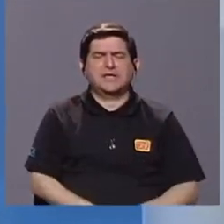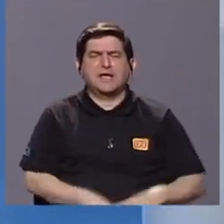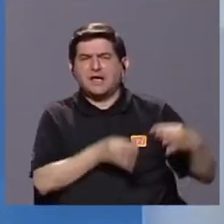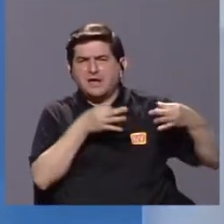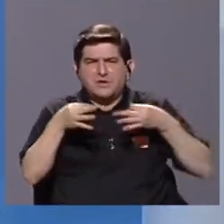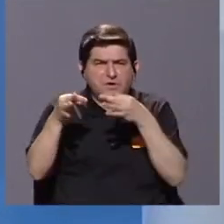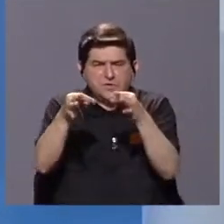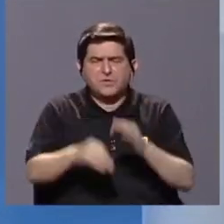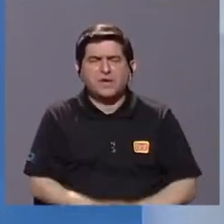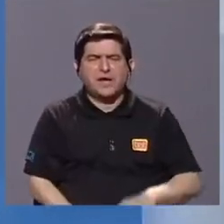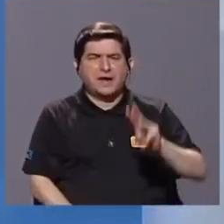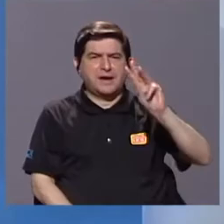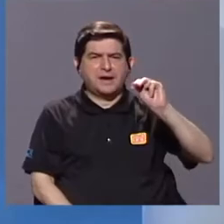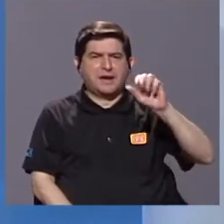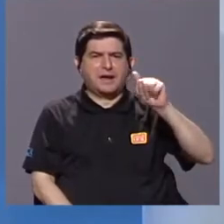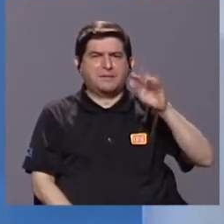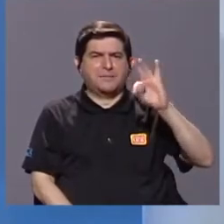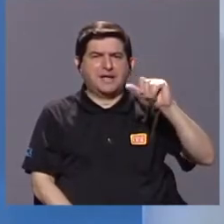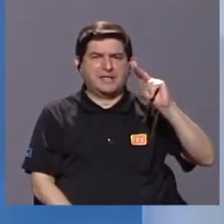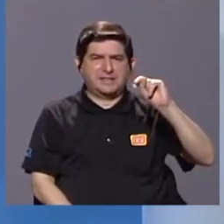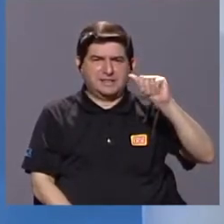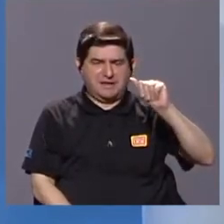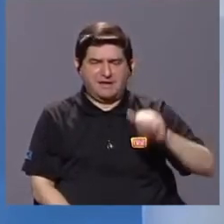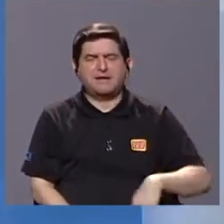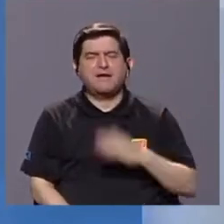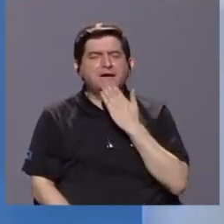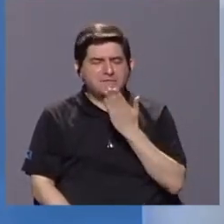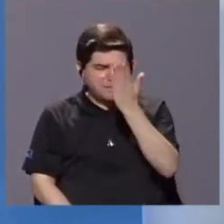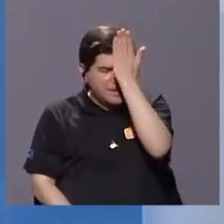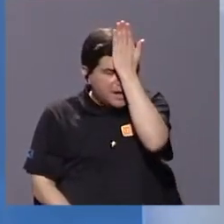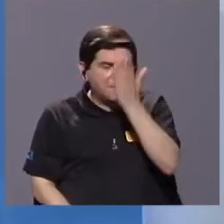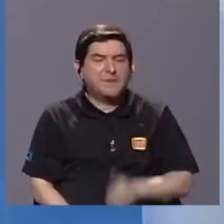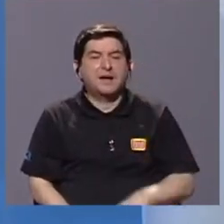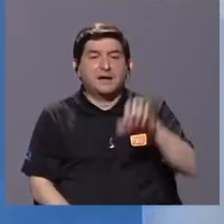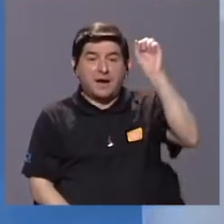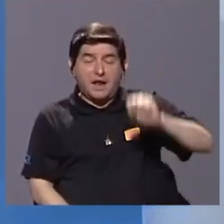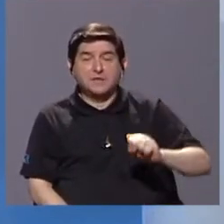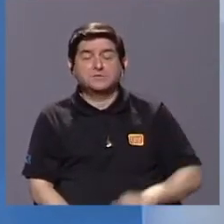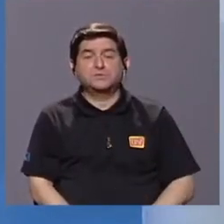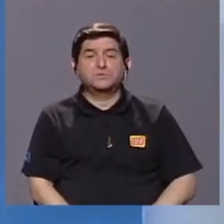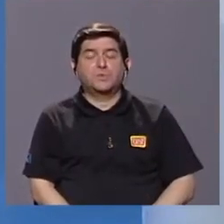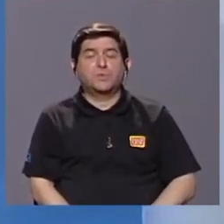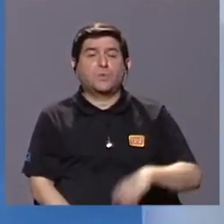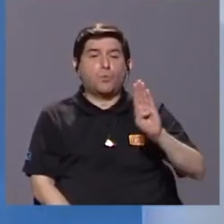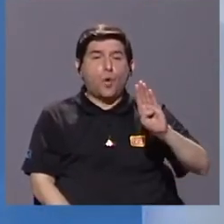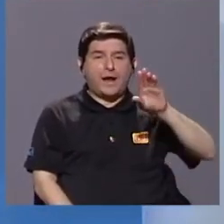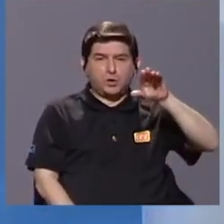Matina, La Estrella, Talamanca, y están en la zona sur, en Buenos Aires. O sea,